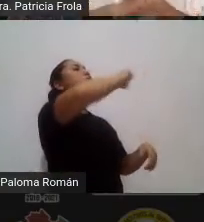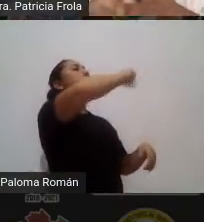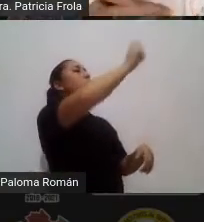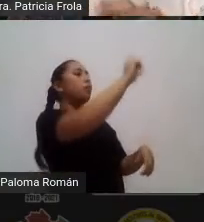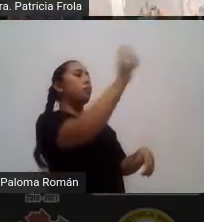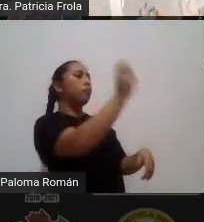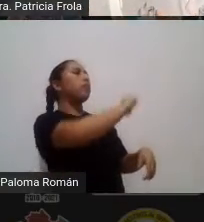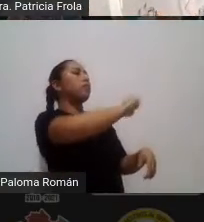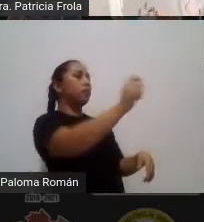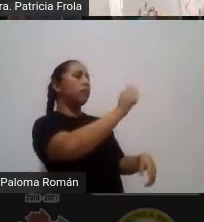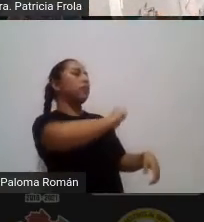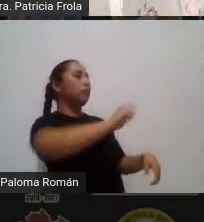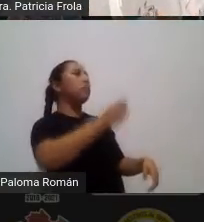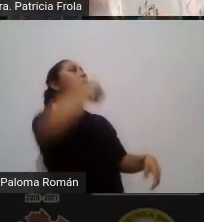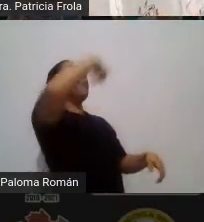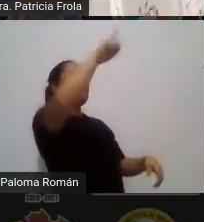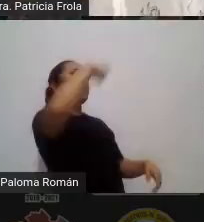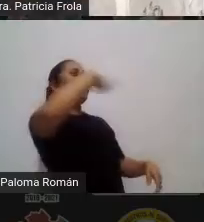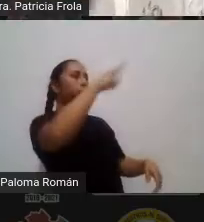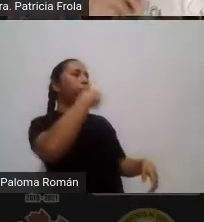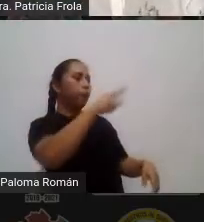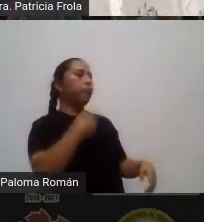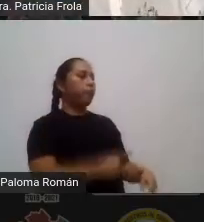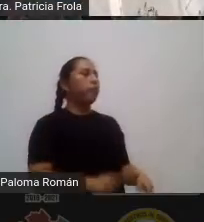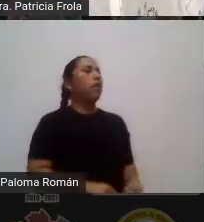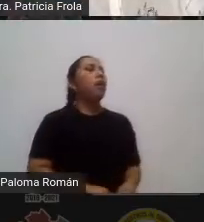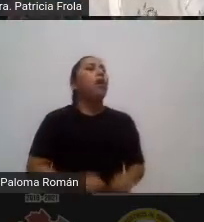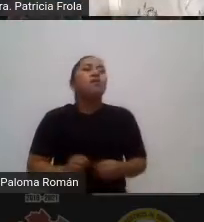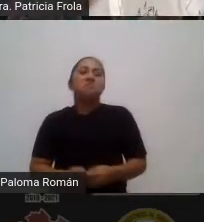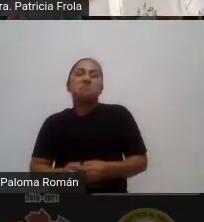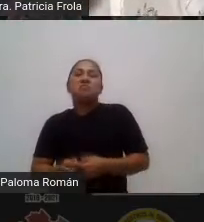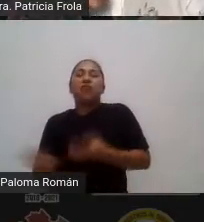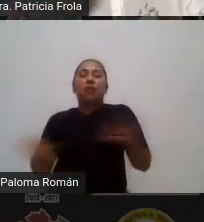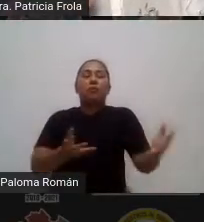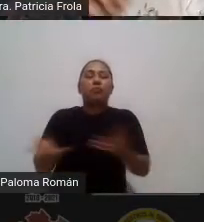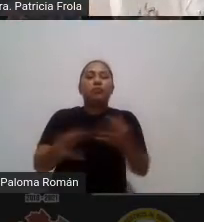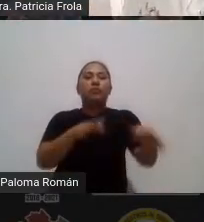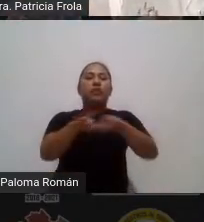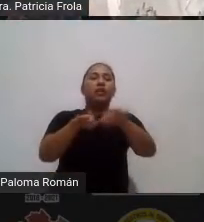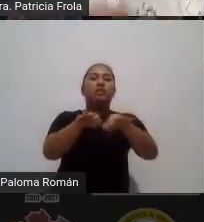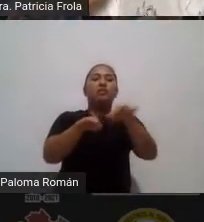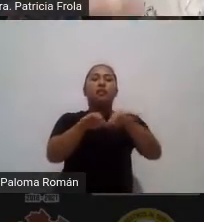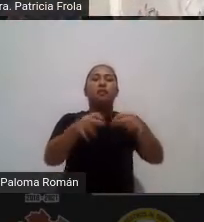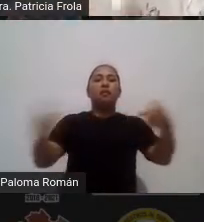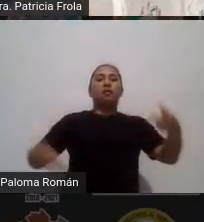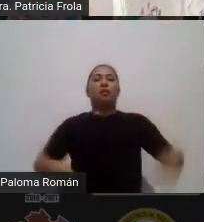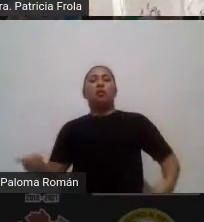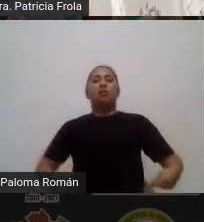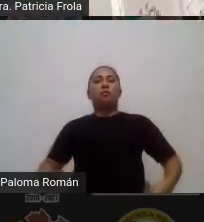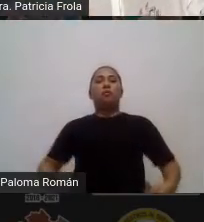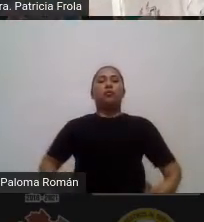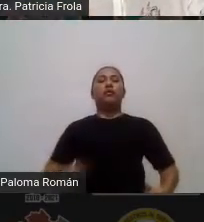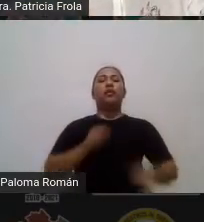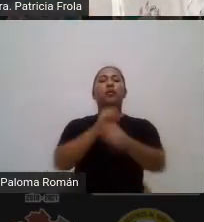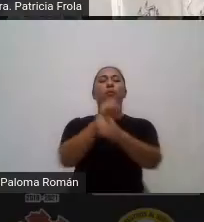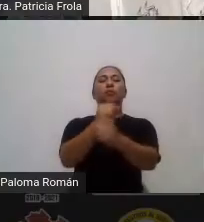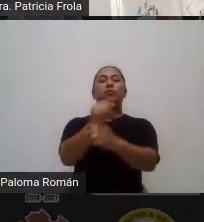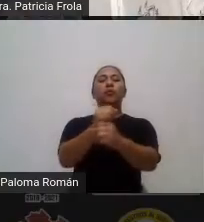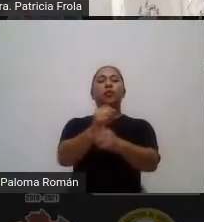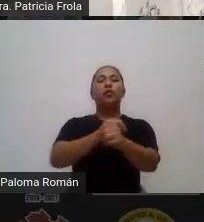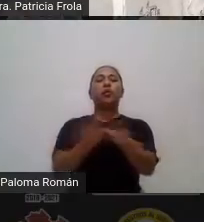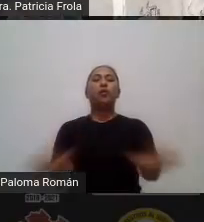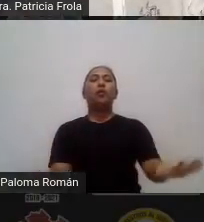entregables que ellos van generando desde la vivencia si desde la misma práctica el estudio basado en fenómenos